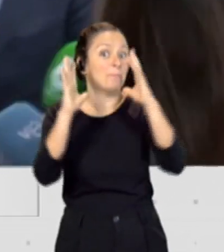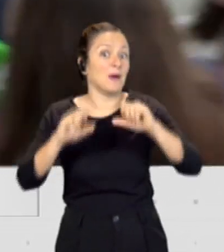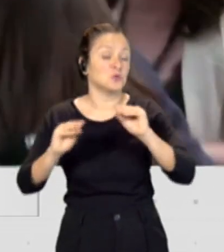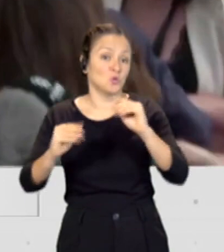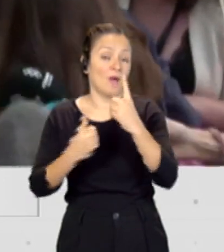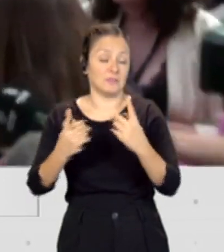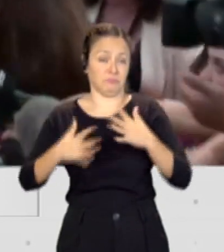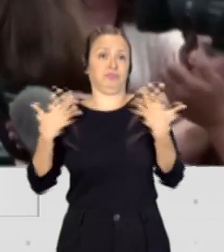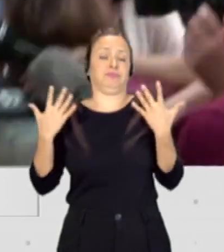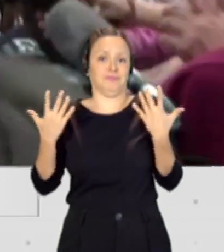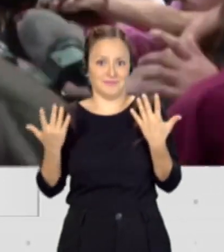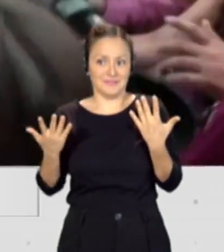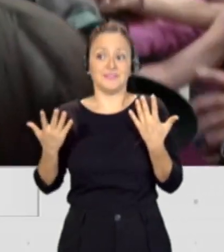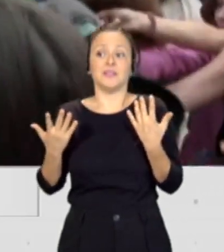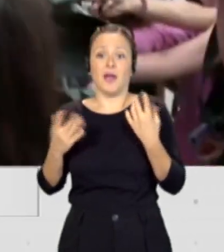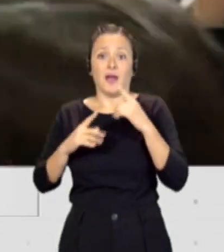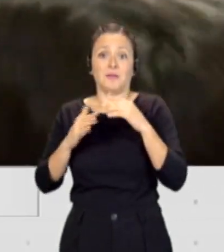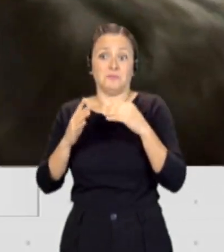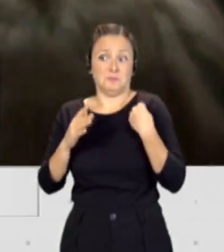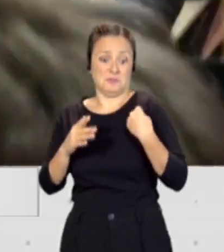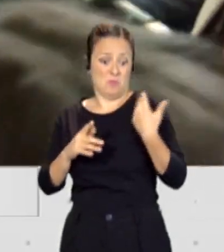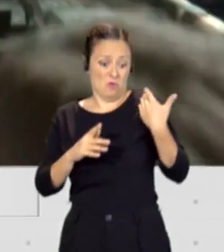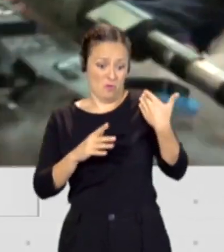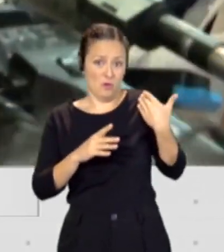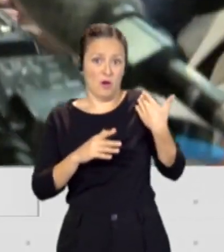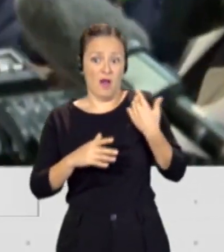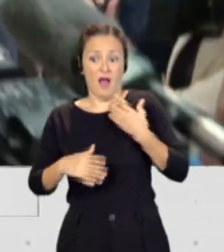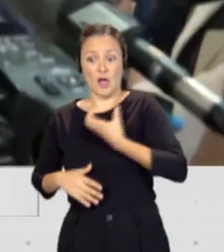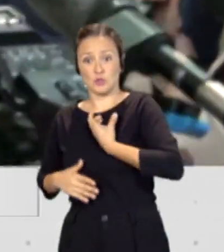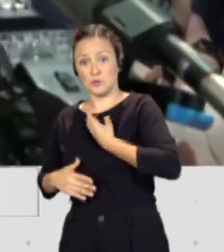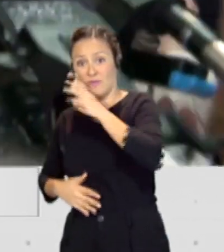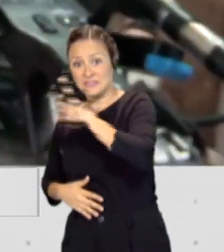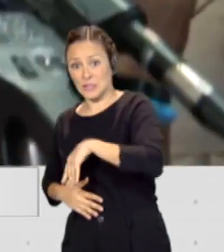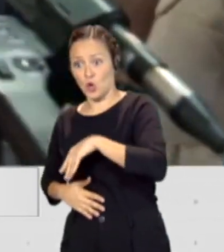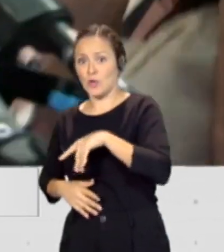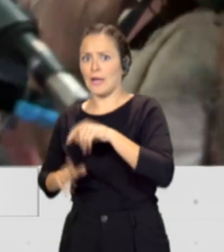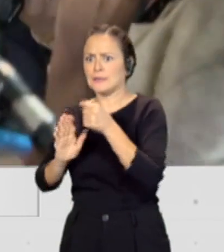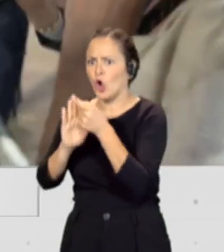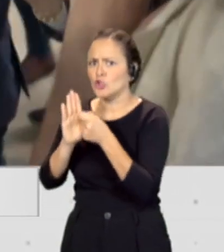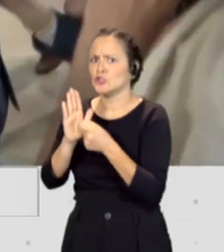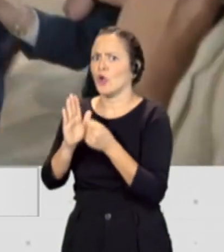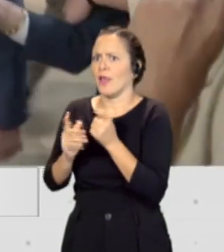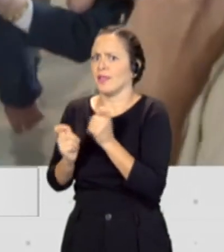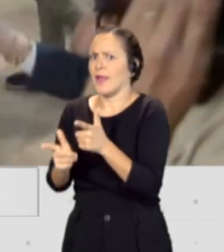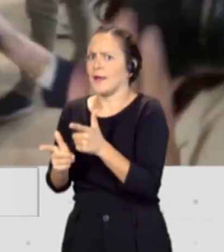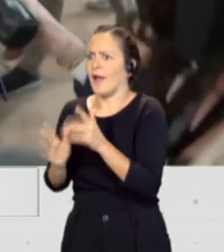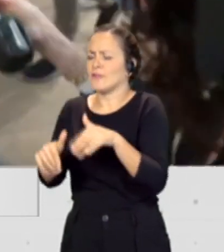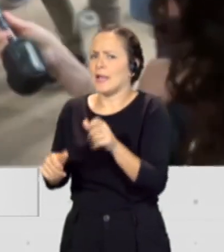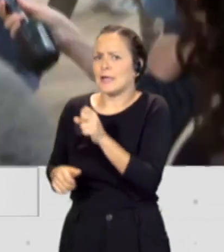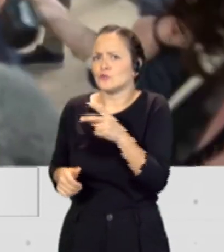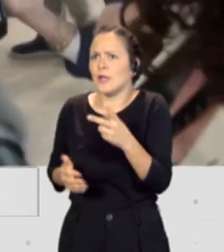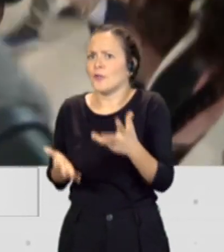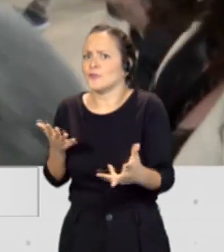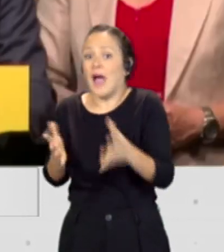Recientemente hemos visto cómo pasaron todo este tipo de condicionantes en el Ayuntamiento de Barcelona. Por lo tanto, estamos ante una